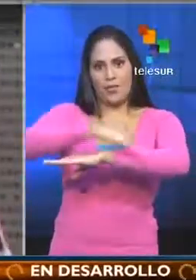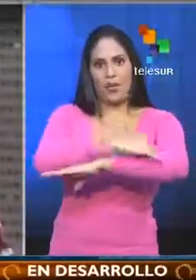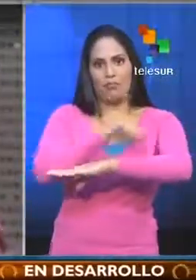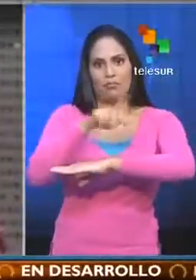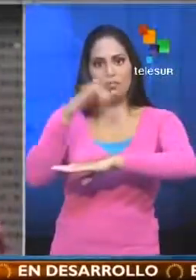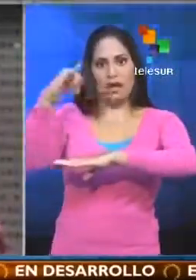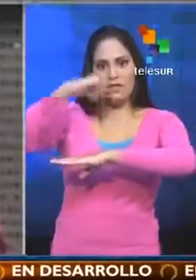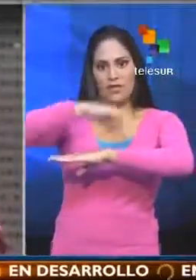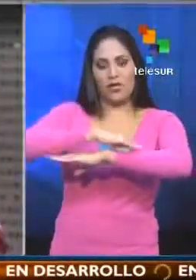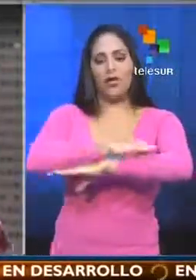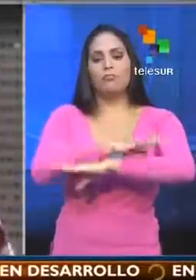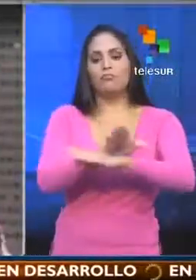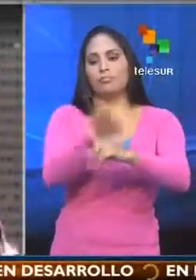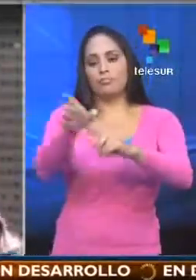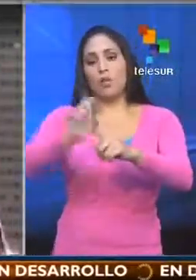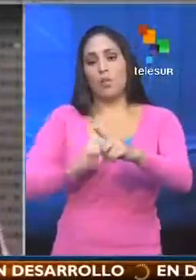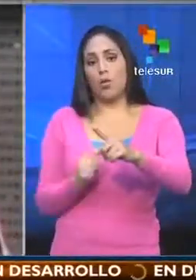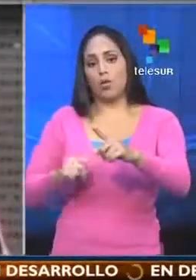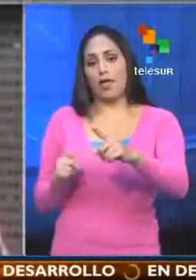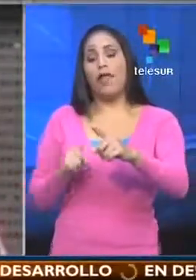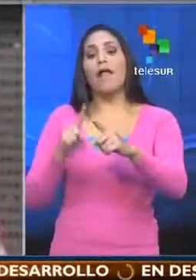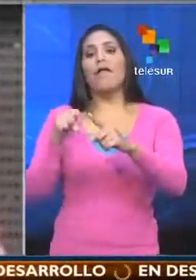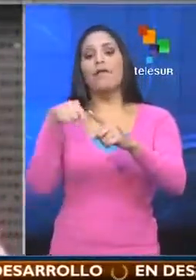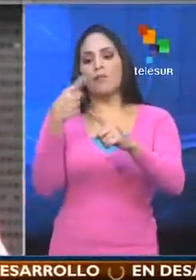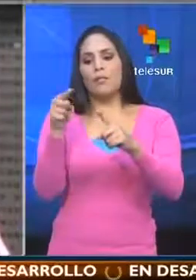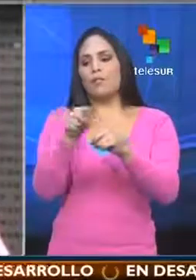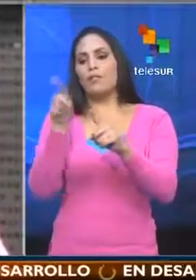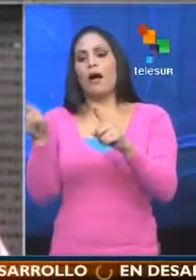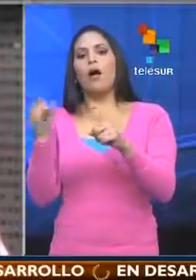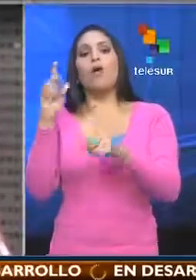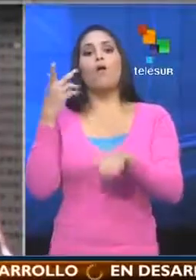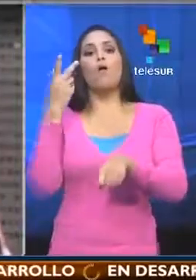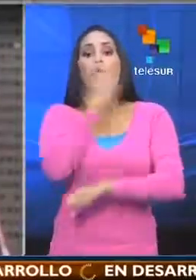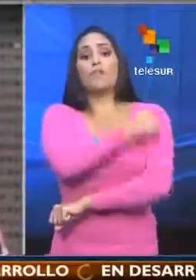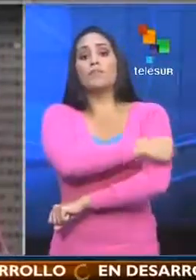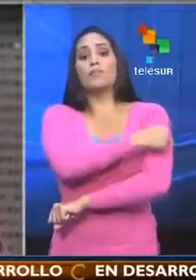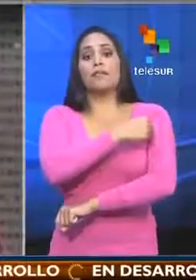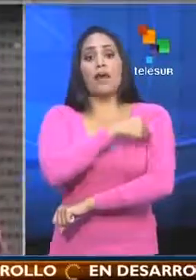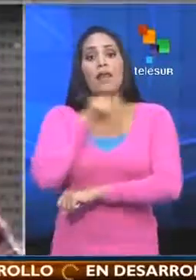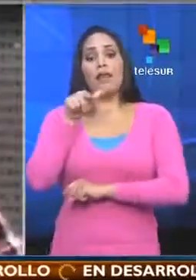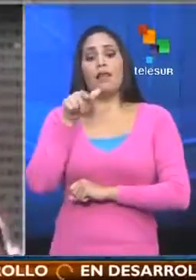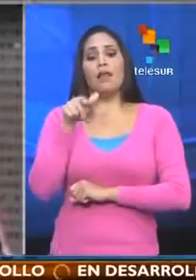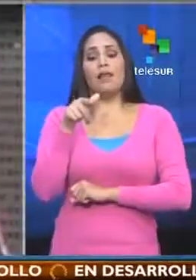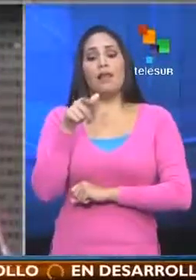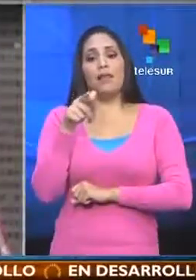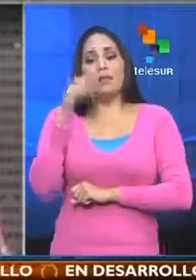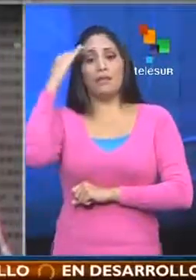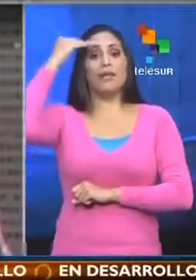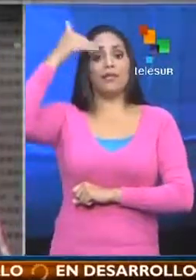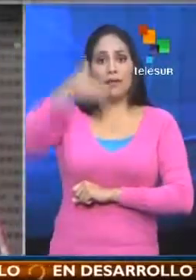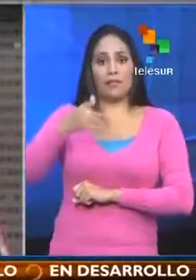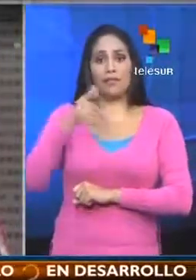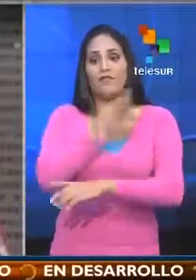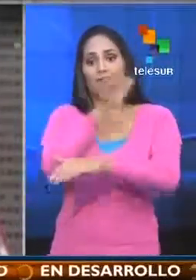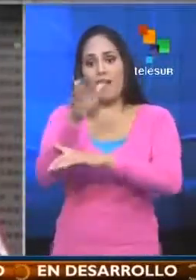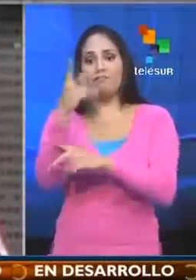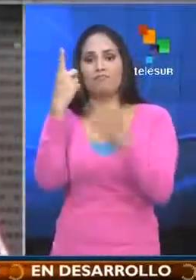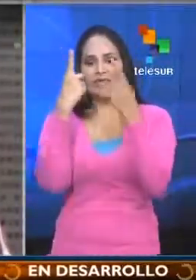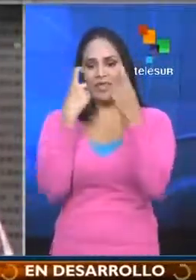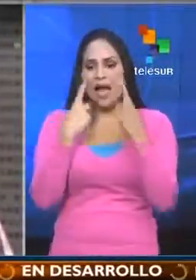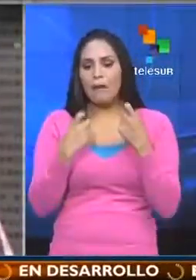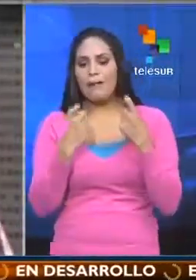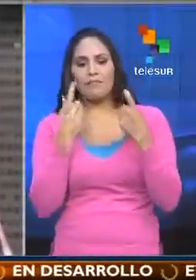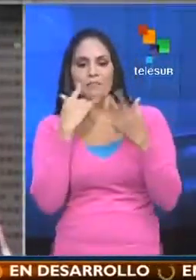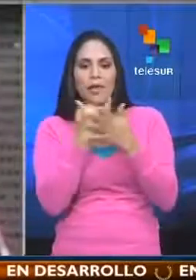Militar, Catán, aquí en la ciudad de Bogotá. Y luego al hospital militar donde le van a hacer una revisión en médica. Recordemos que las FARC-EP